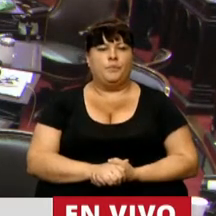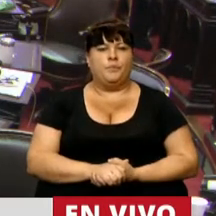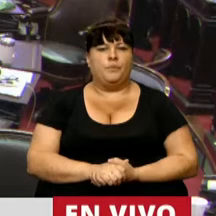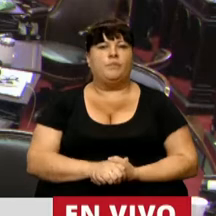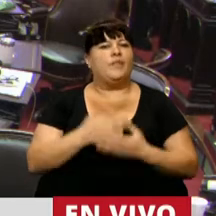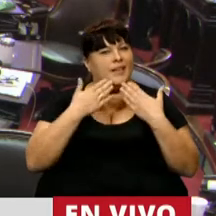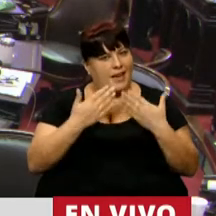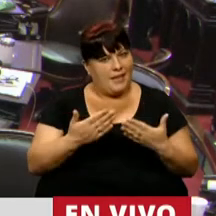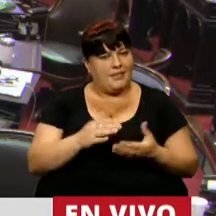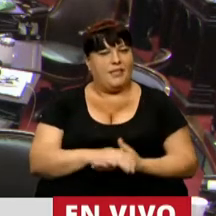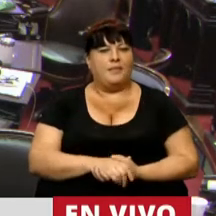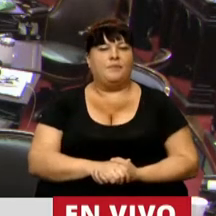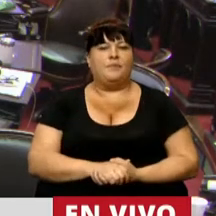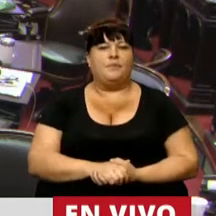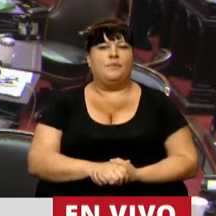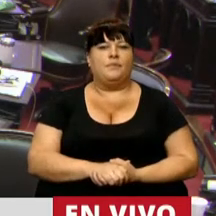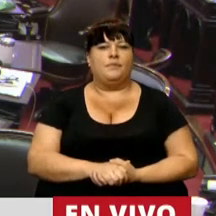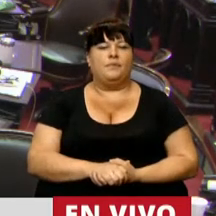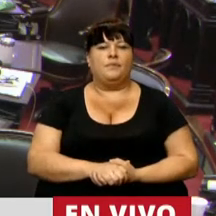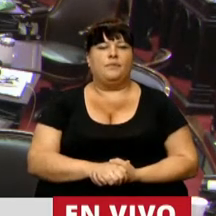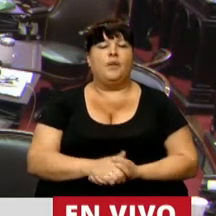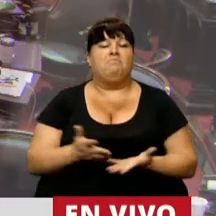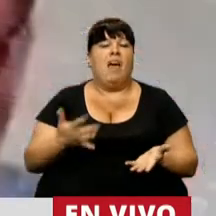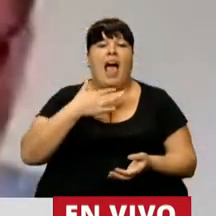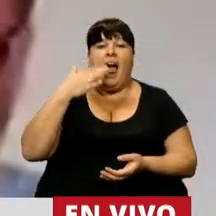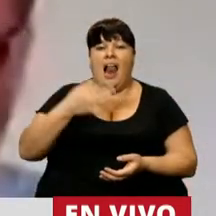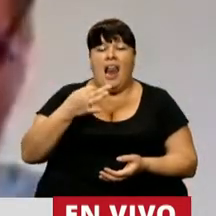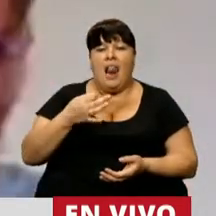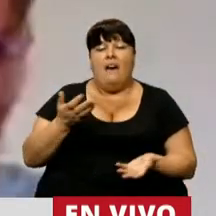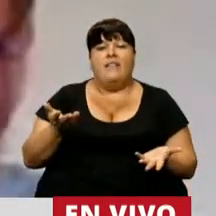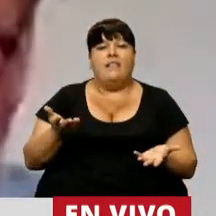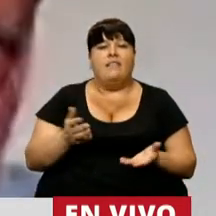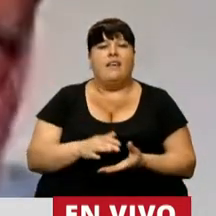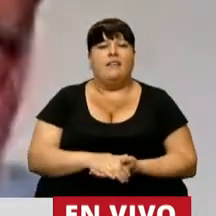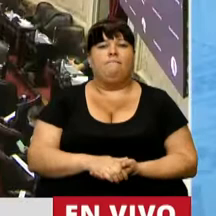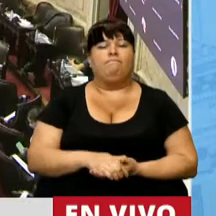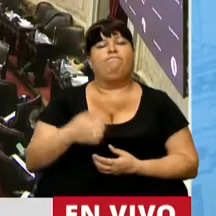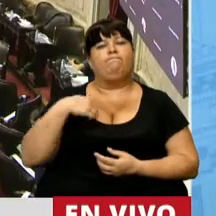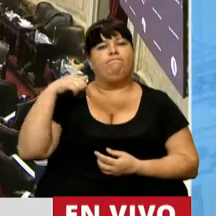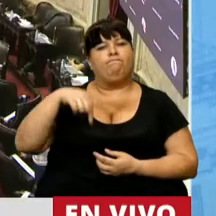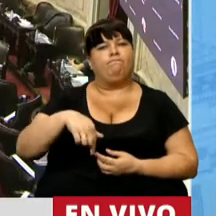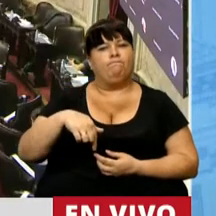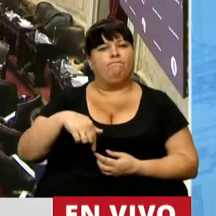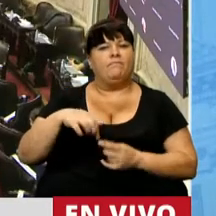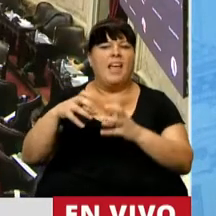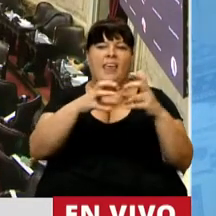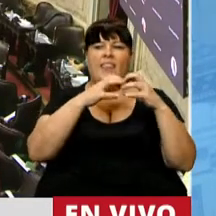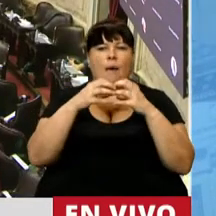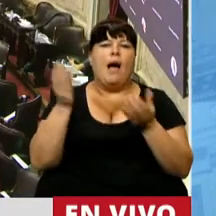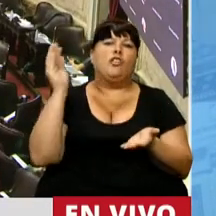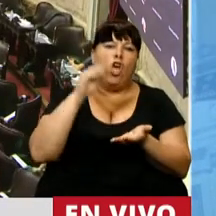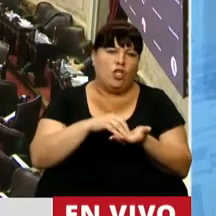Gracias, Presidente. Bueno, la verdad que hoy venimos a discutir